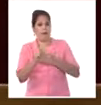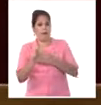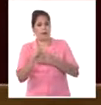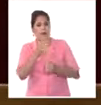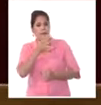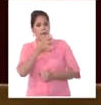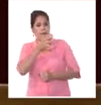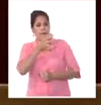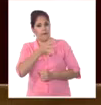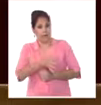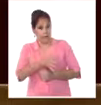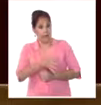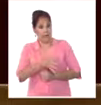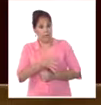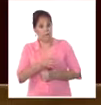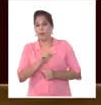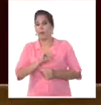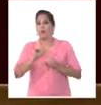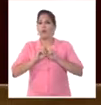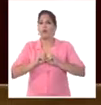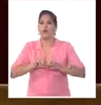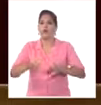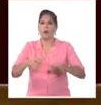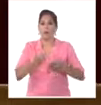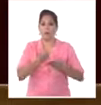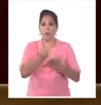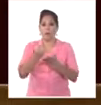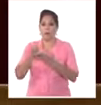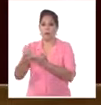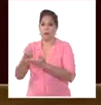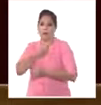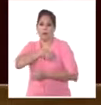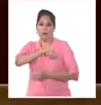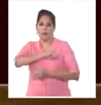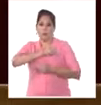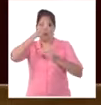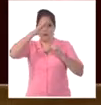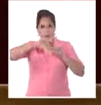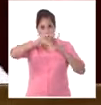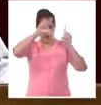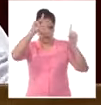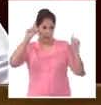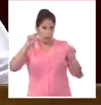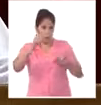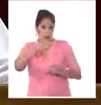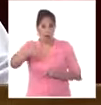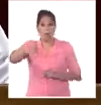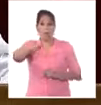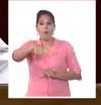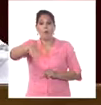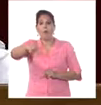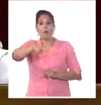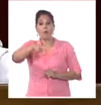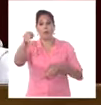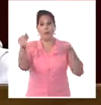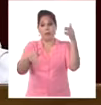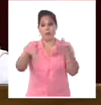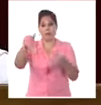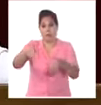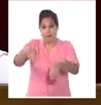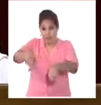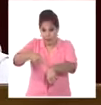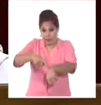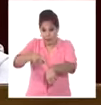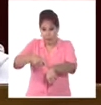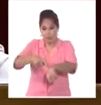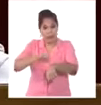Fidel Castro Ruz, paradigma de la solidaridad del pueblo cubano. Ustedes llegan en uno de esos momentos que